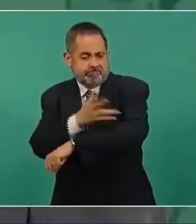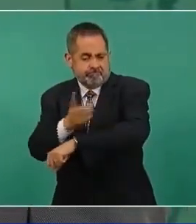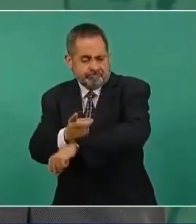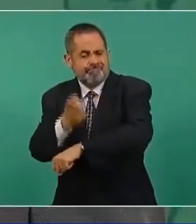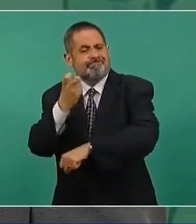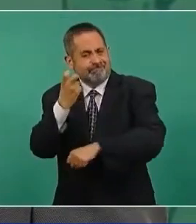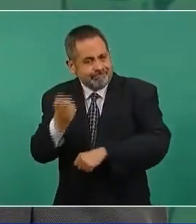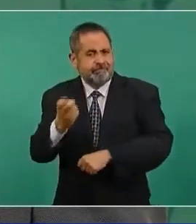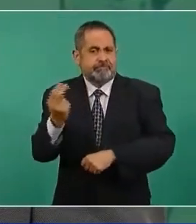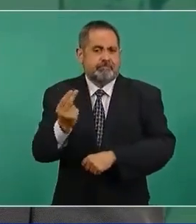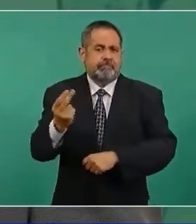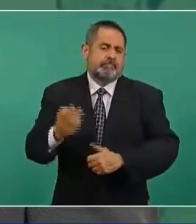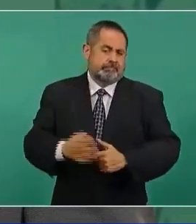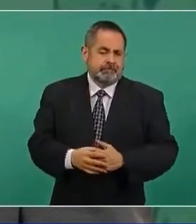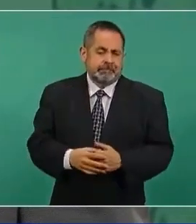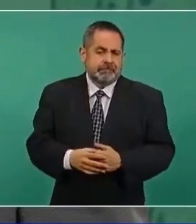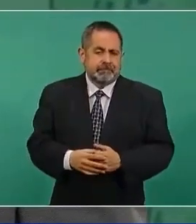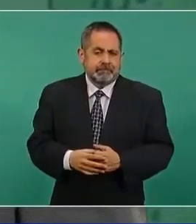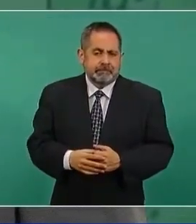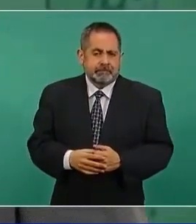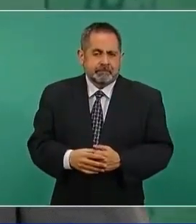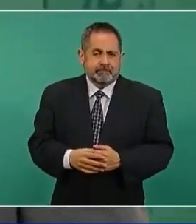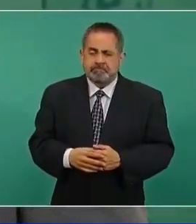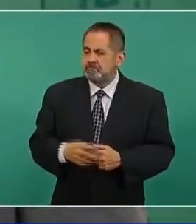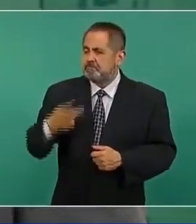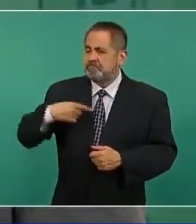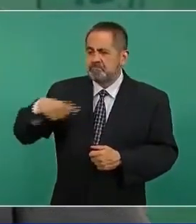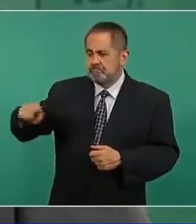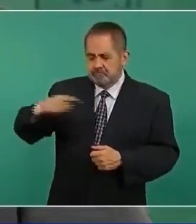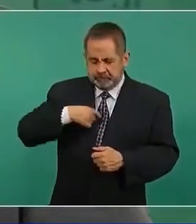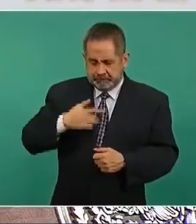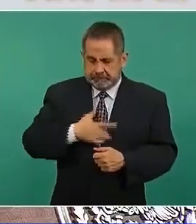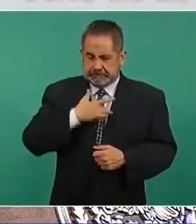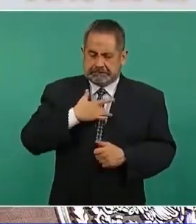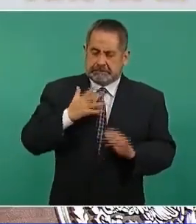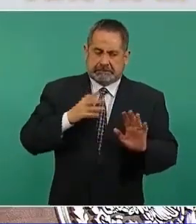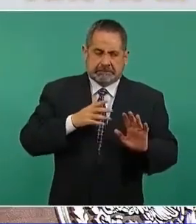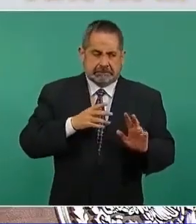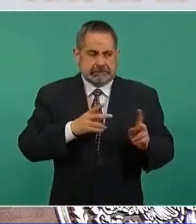con vergüenza.